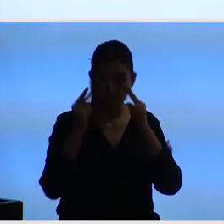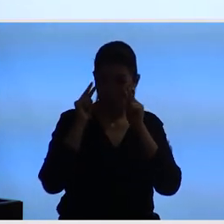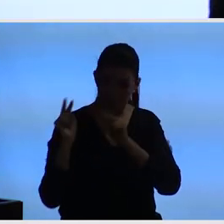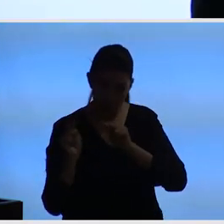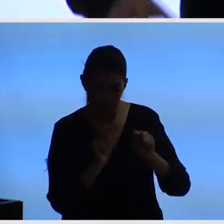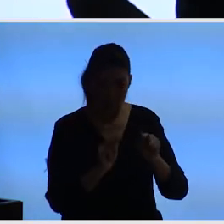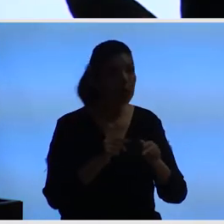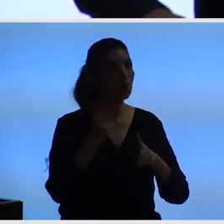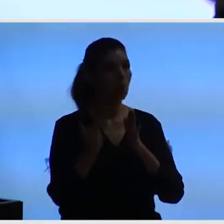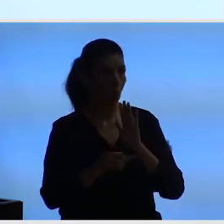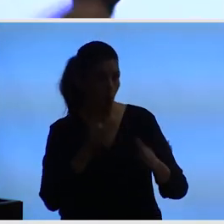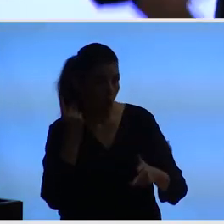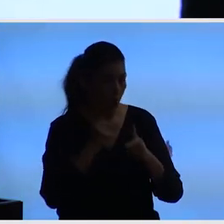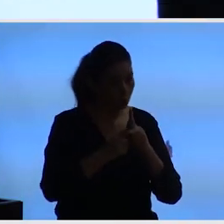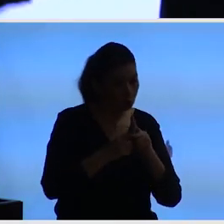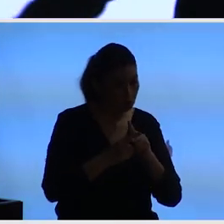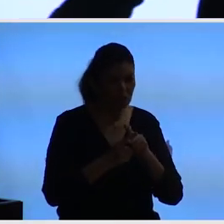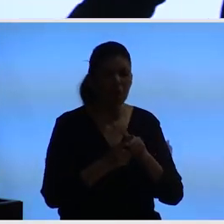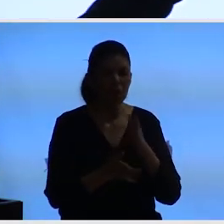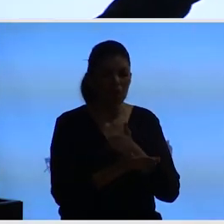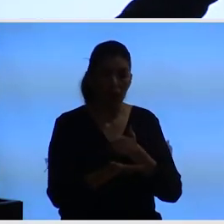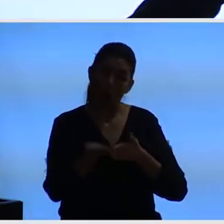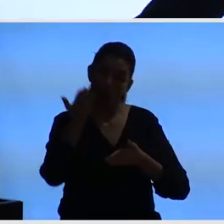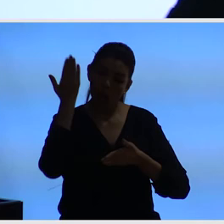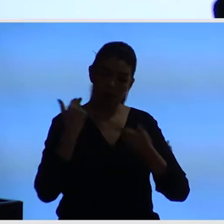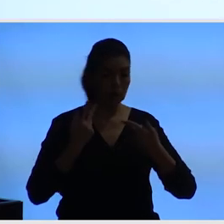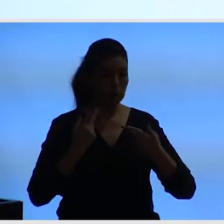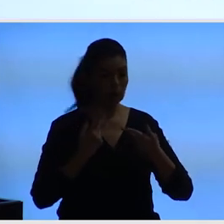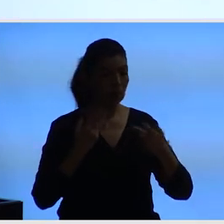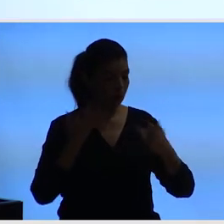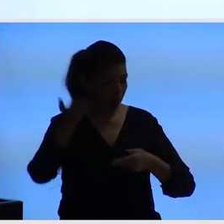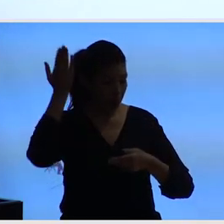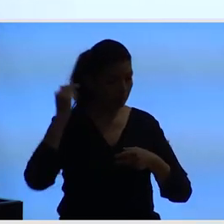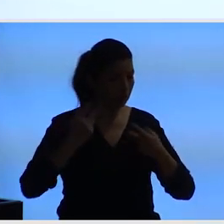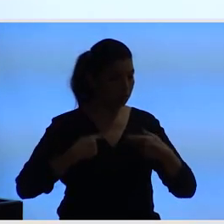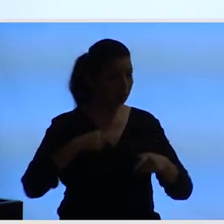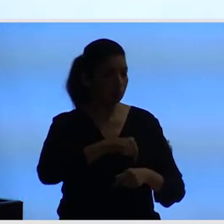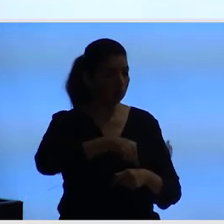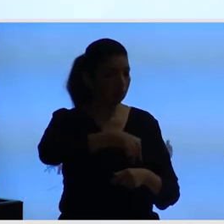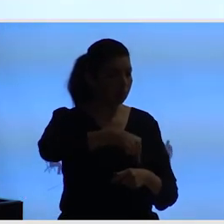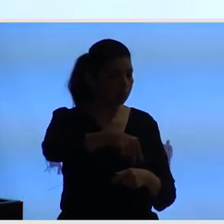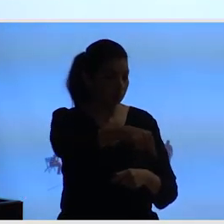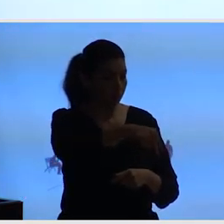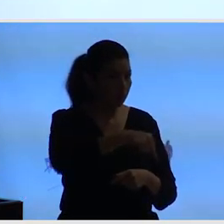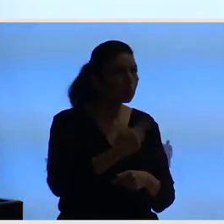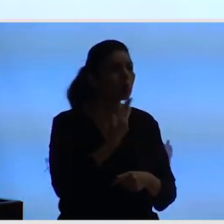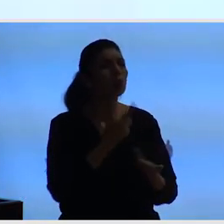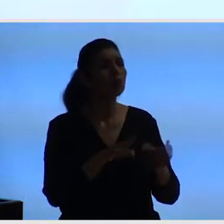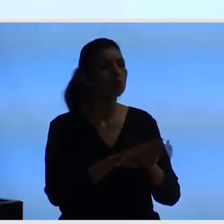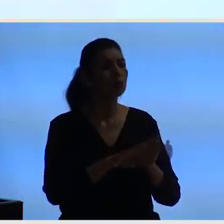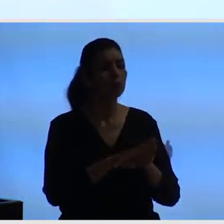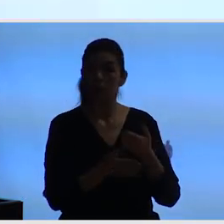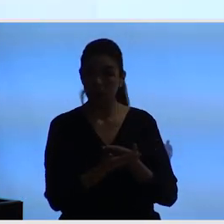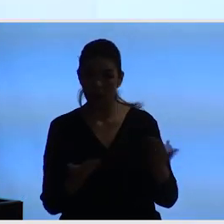de esta medición del impacto, puedes hacer ahora una inversión un poquito más grande. Mientras tanto, pasan otras cosas. Mientras tanto, al